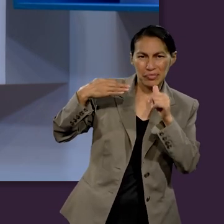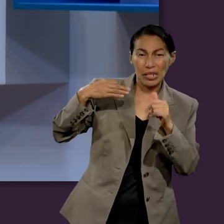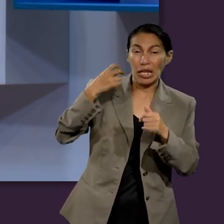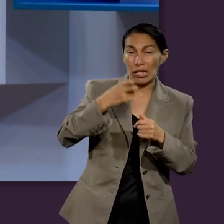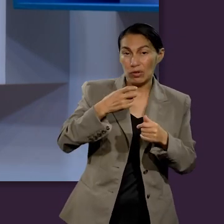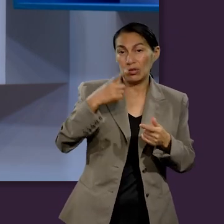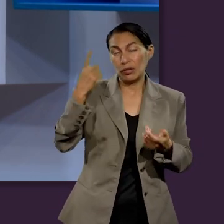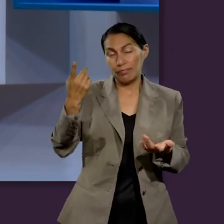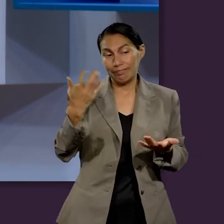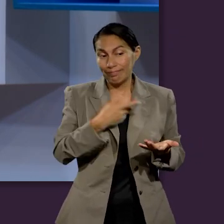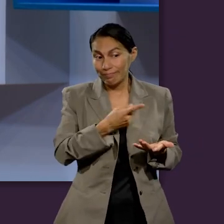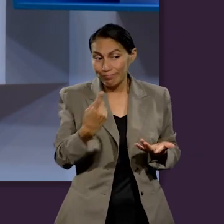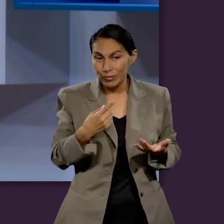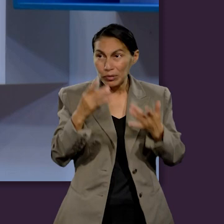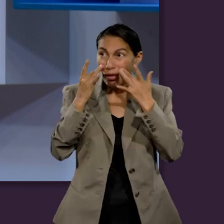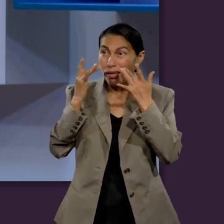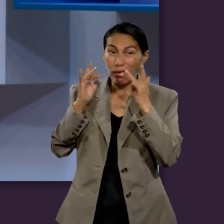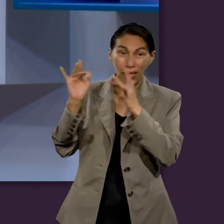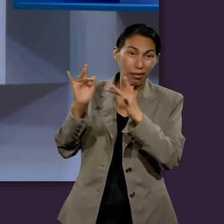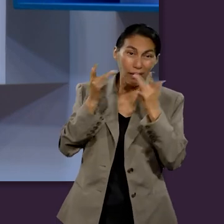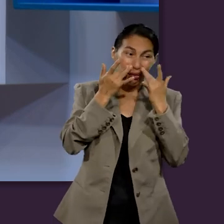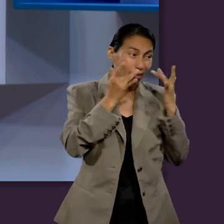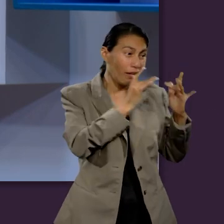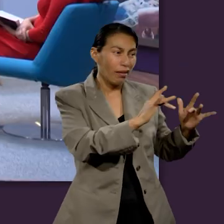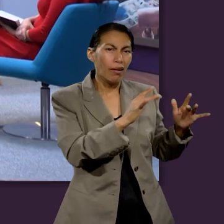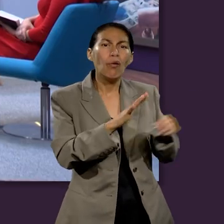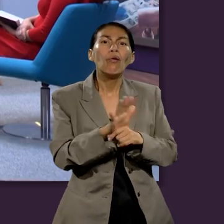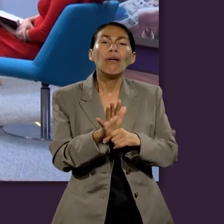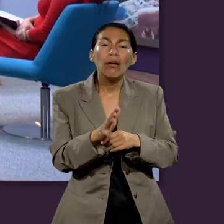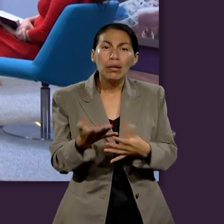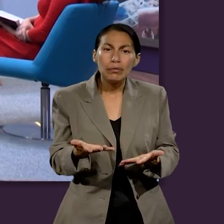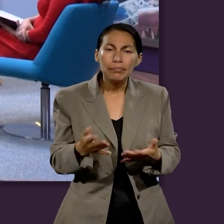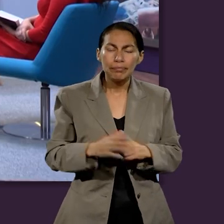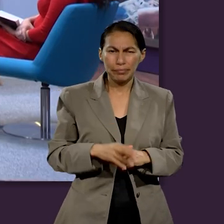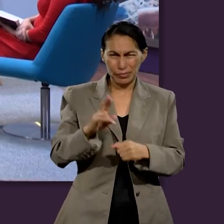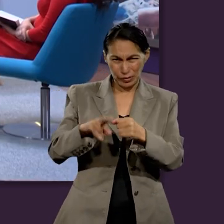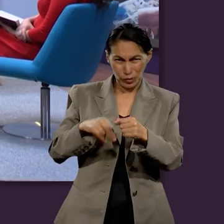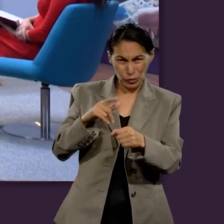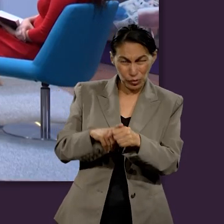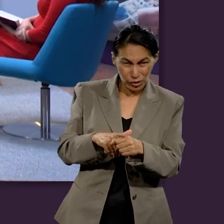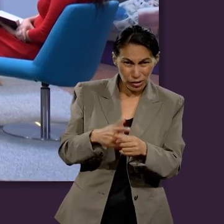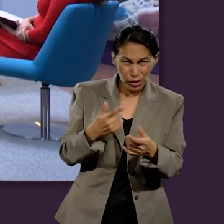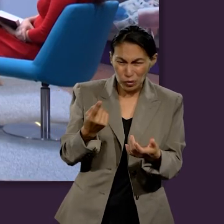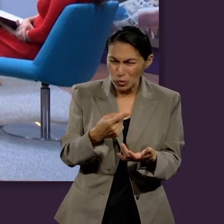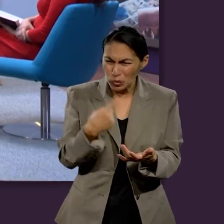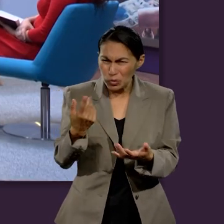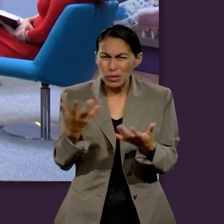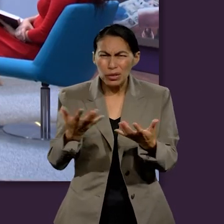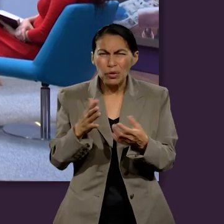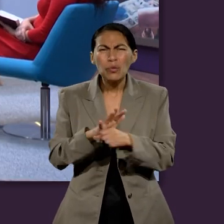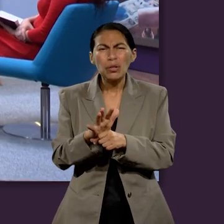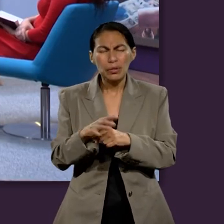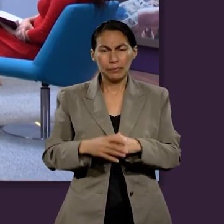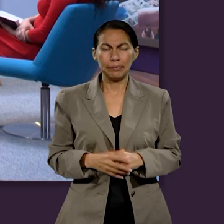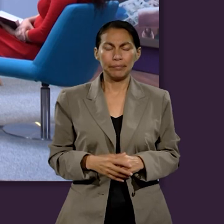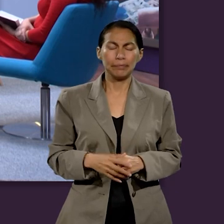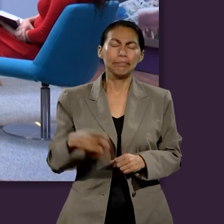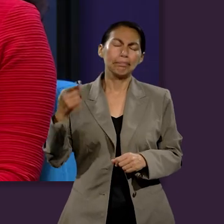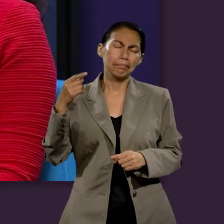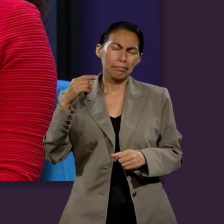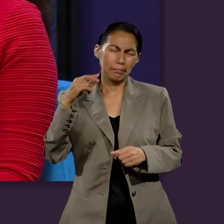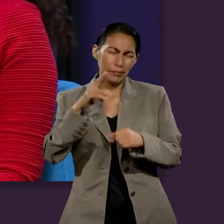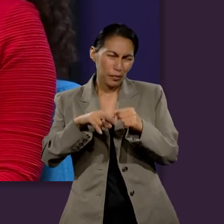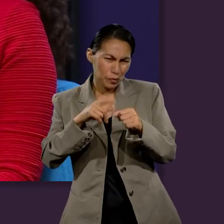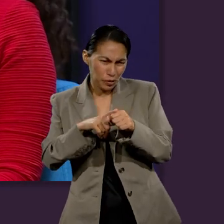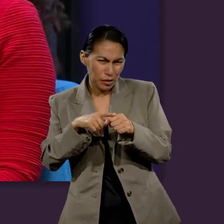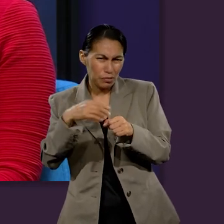ayudan a comprender estos pasajes la naturaleza de este juicio ejecutivo final? Hablando de naturaleza, creo que podemos rescatar